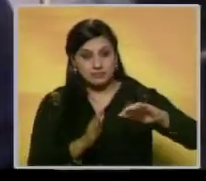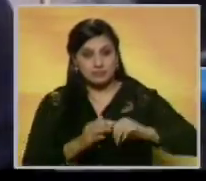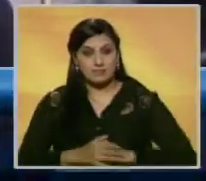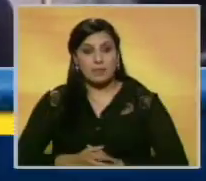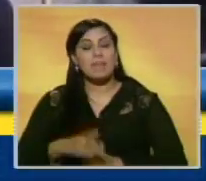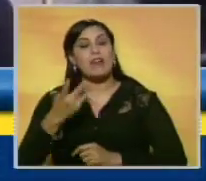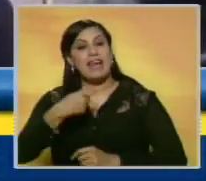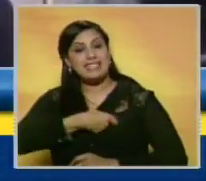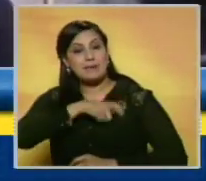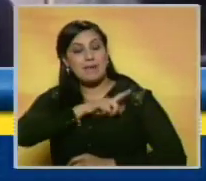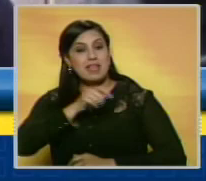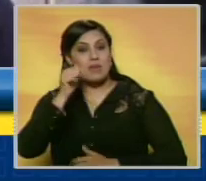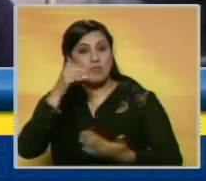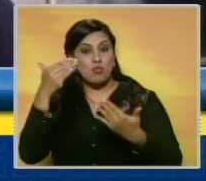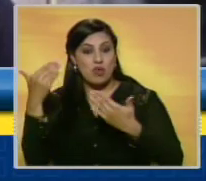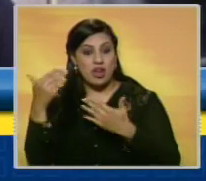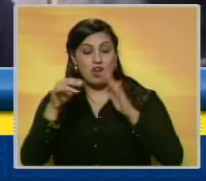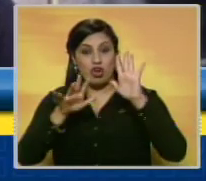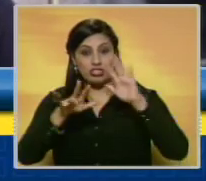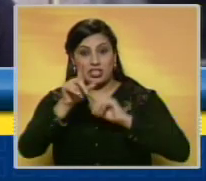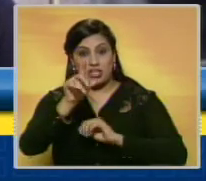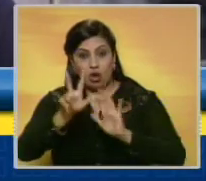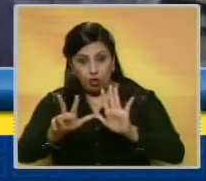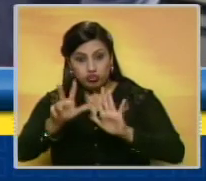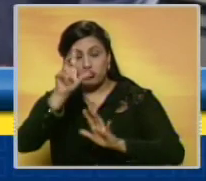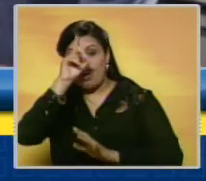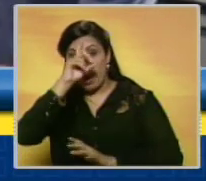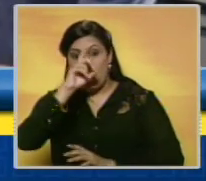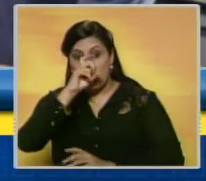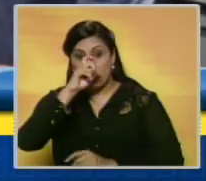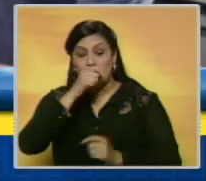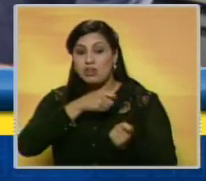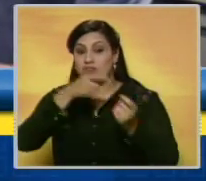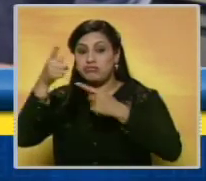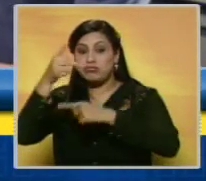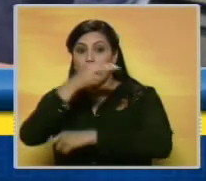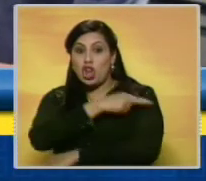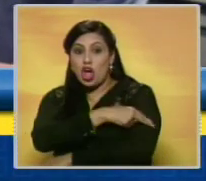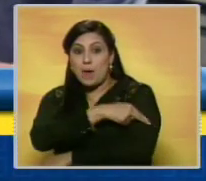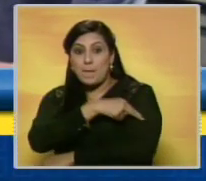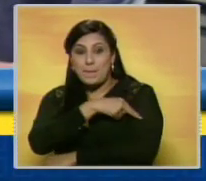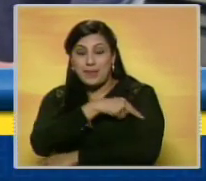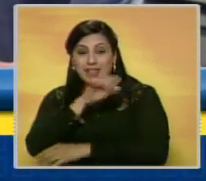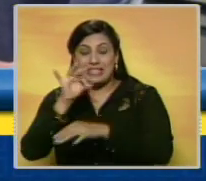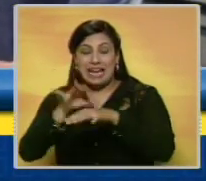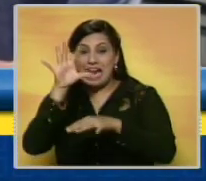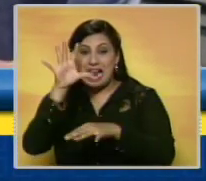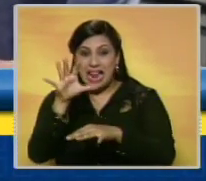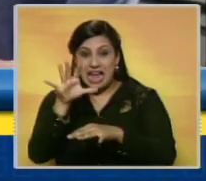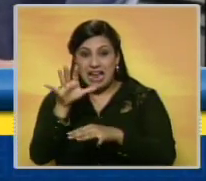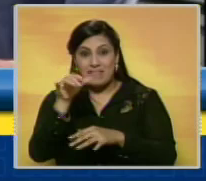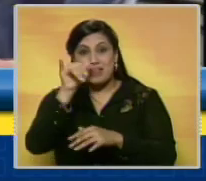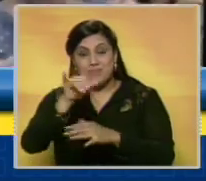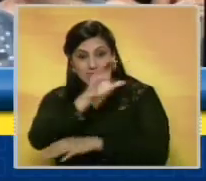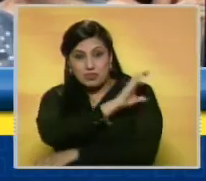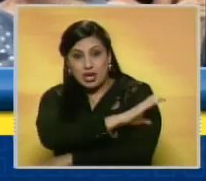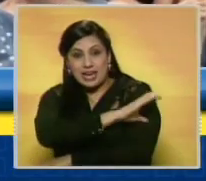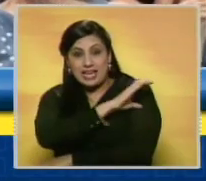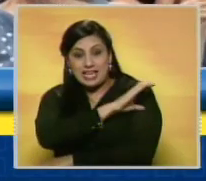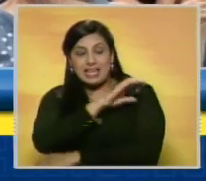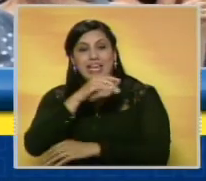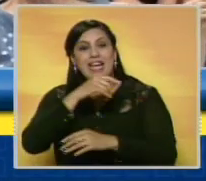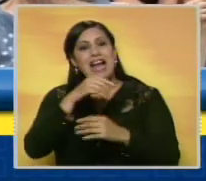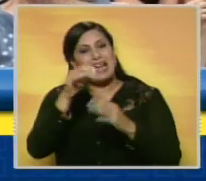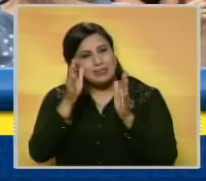En España, la duquesa de Alba, de 88 años, fue ingresada en la unidad de cuidados intensivos de la Clínica Sagrado